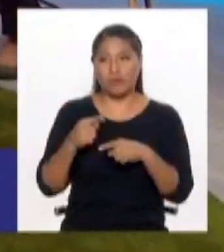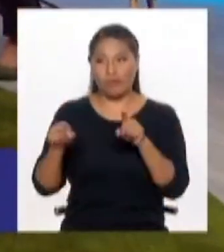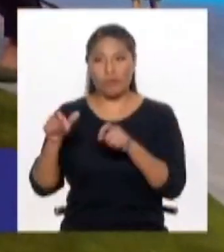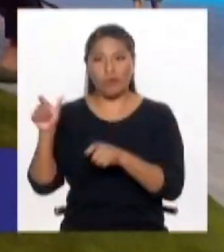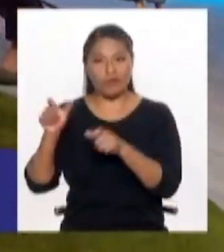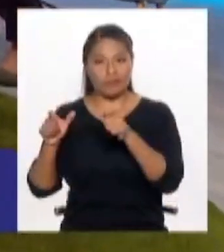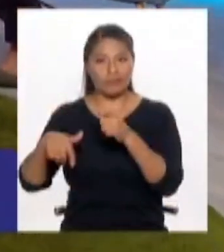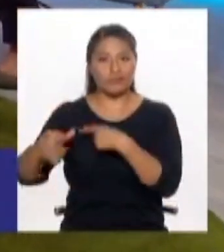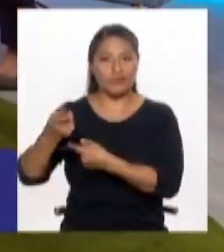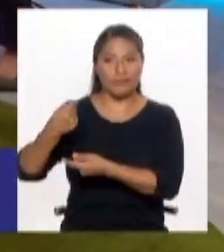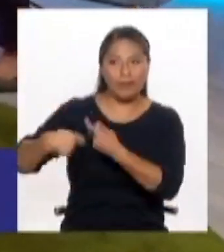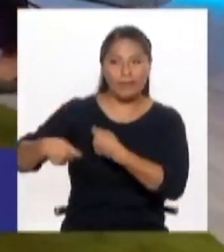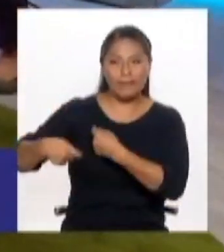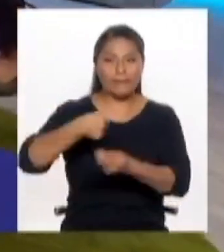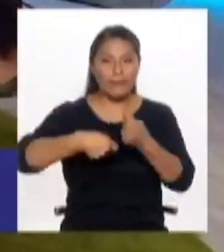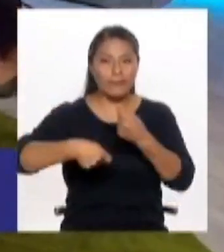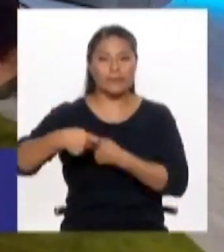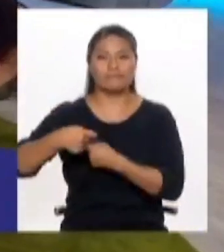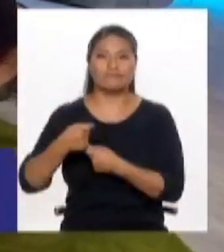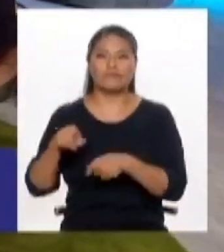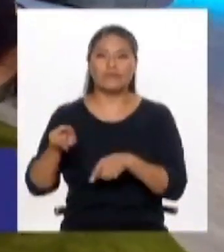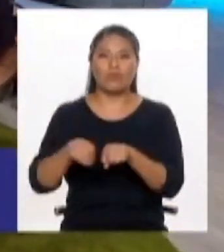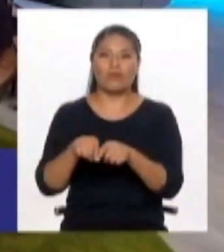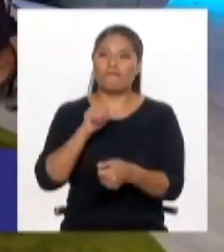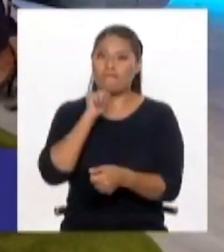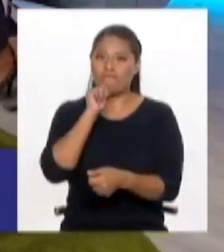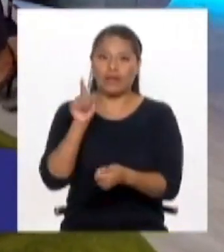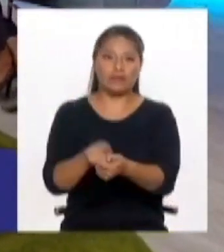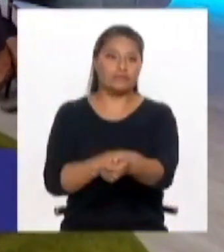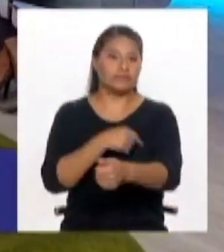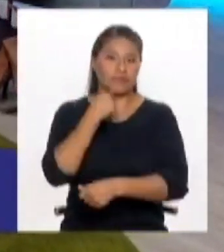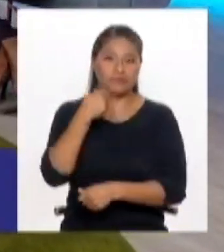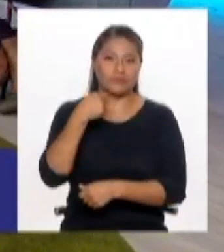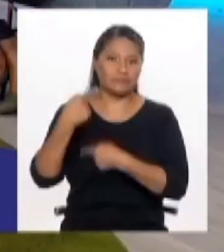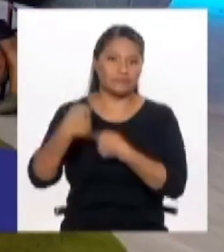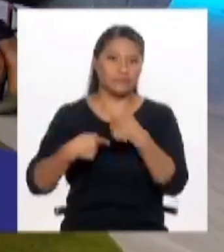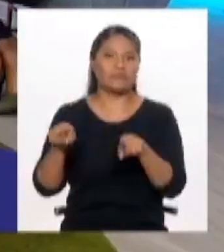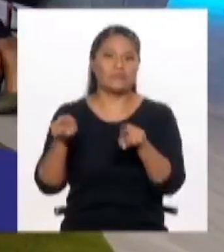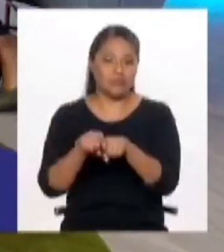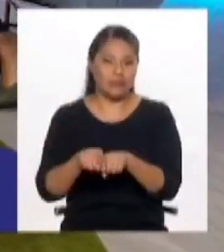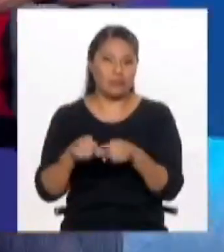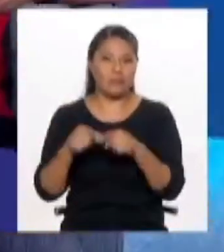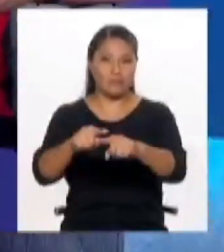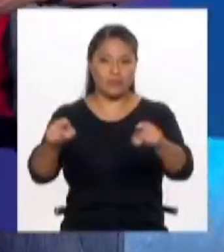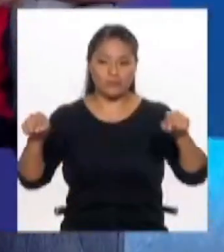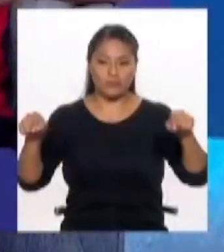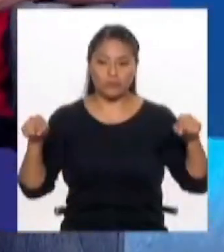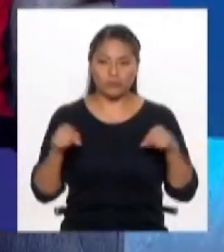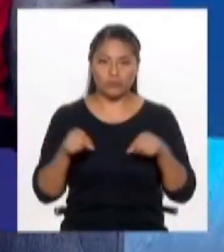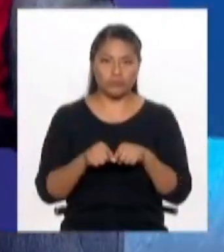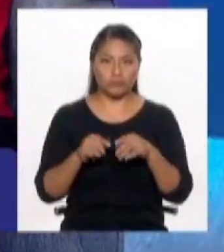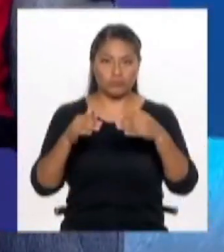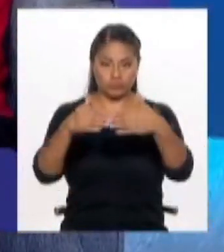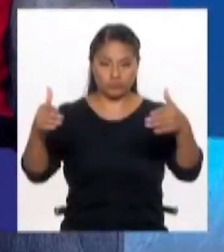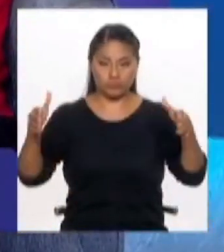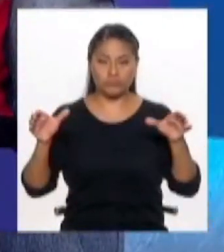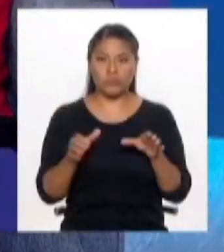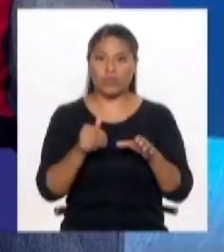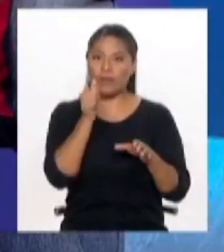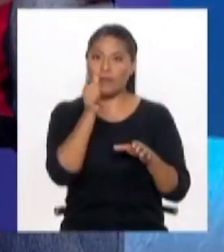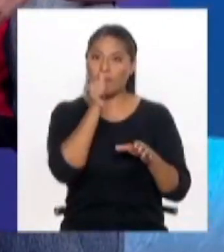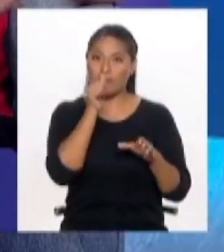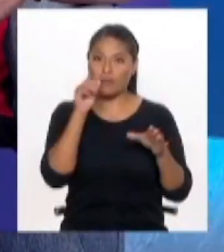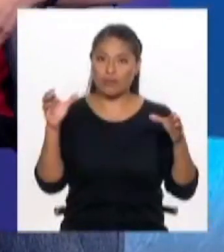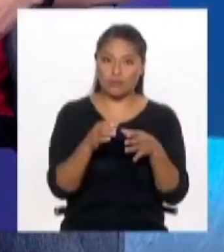consumo. Entonces se ha mal acostumbrado la sociedad a pensar que el espacio fuera de su espacio privado